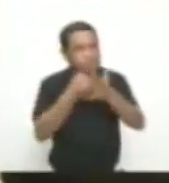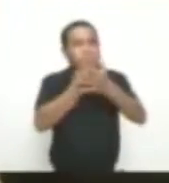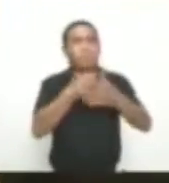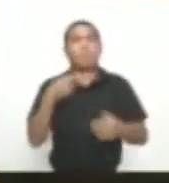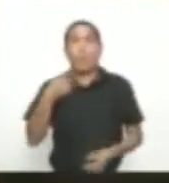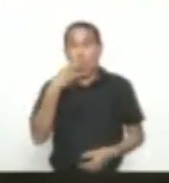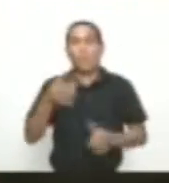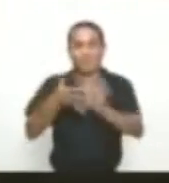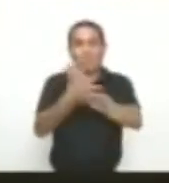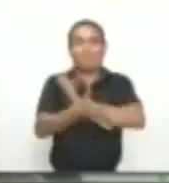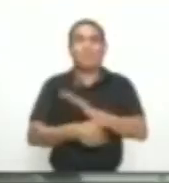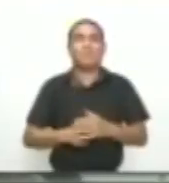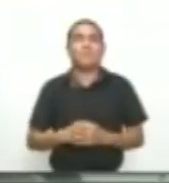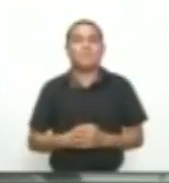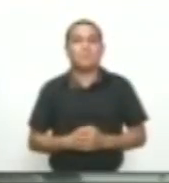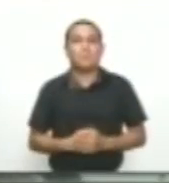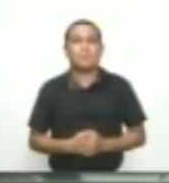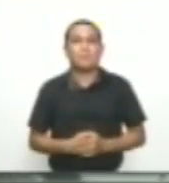ecuatorianos